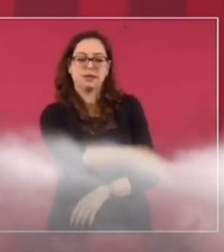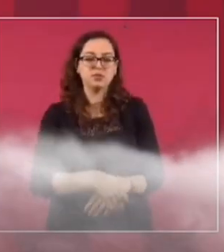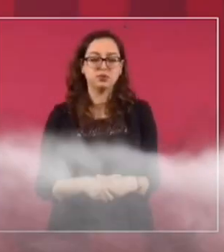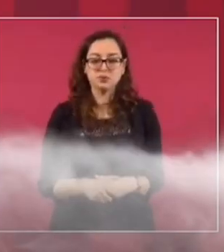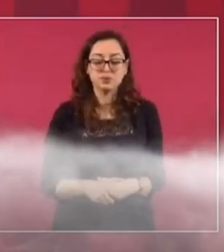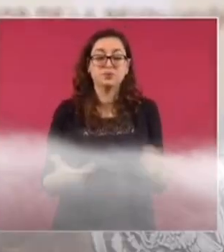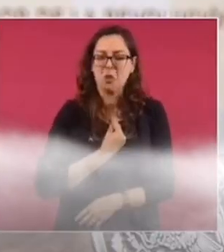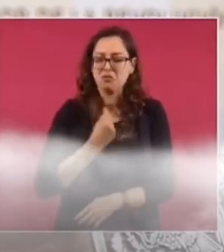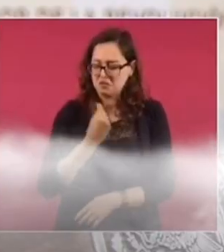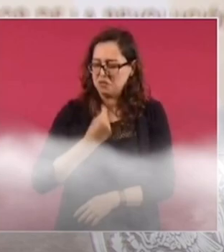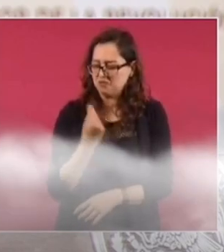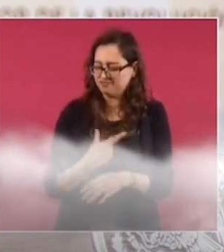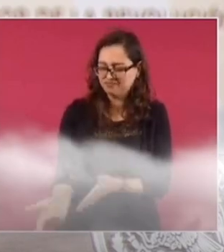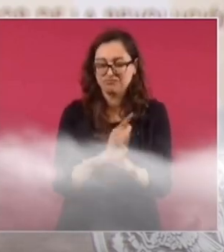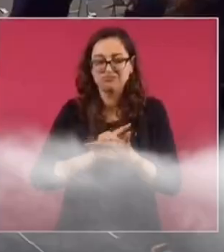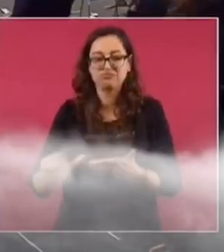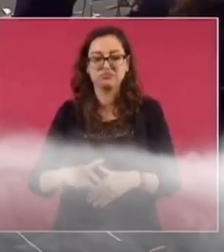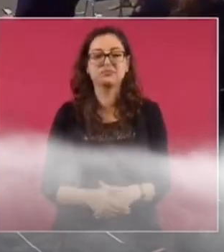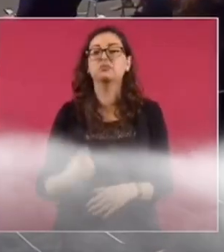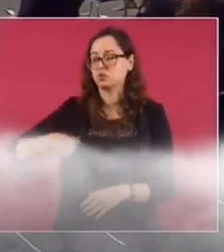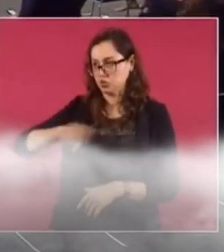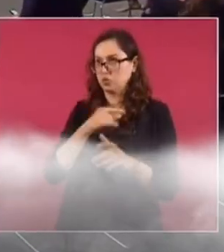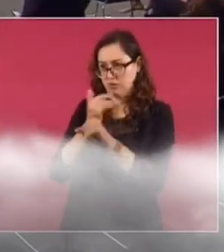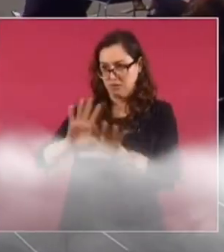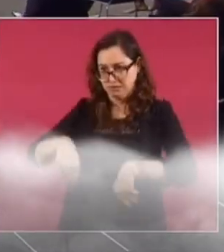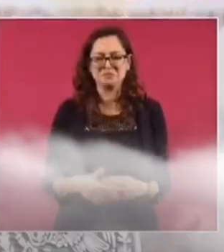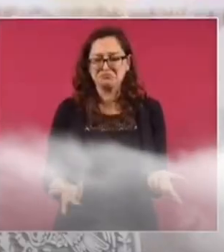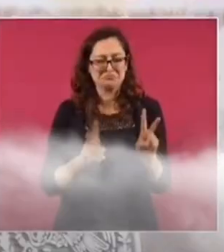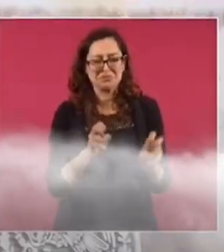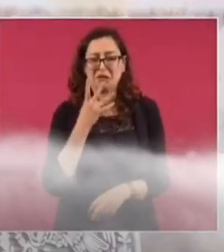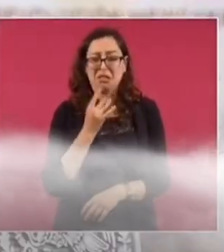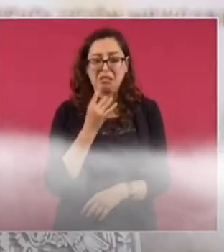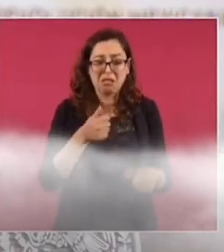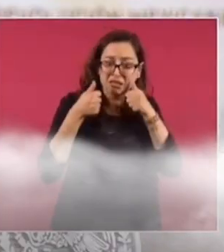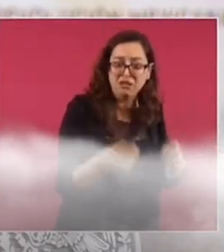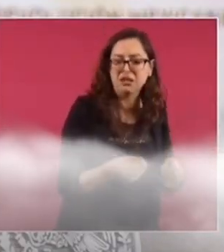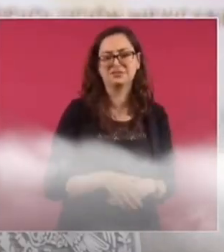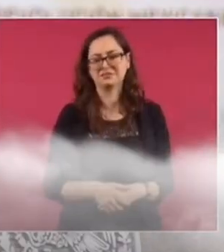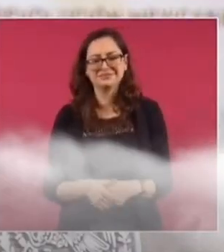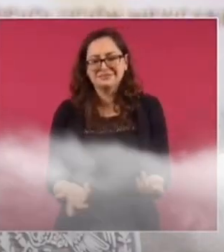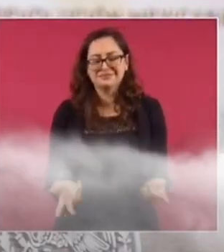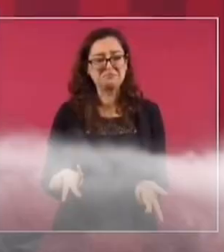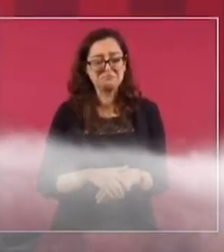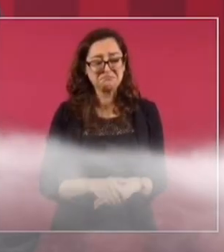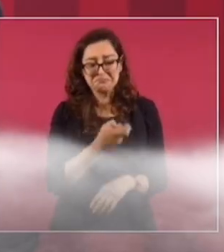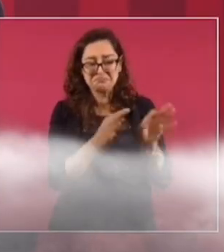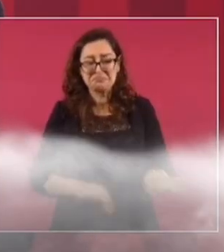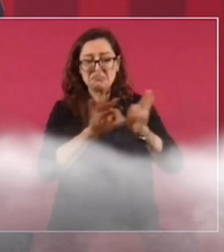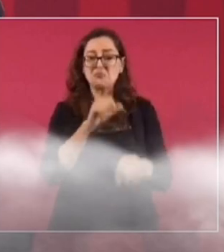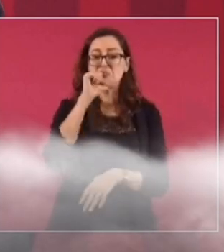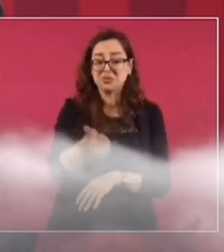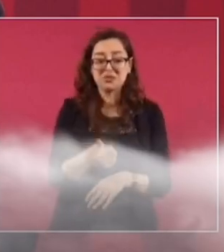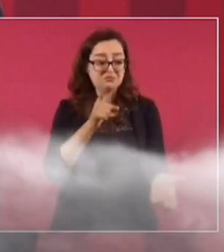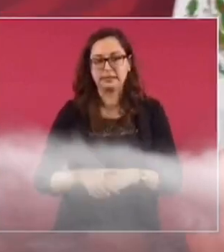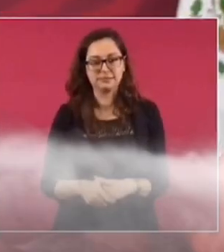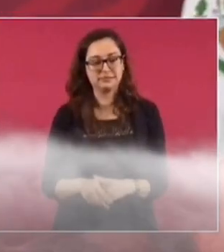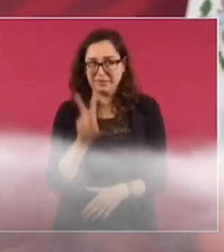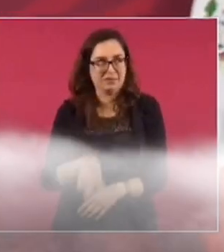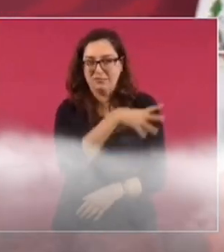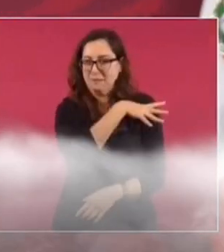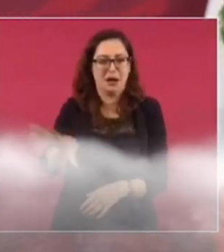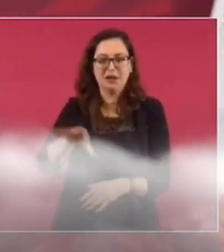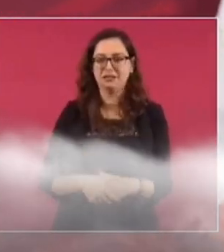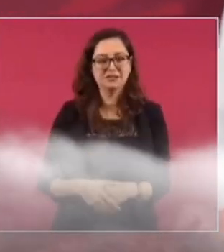Hemos cruzado el pantano y hemos salido. Entregamos las pruebas, presidente. Muchas gracias. Es un asunto que no tiene relevancia porque es mentira.